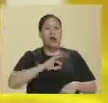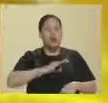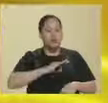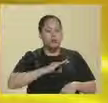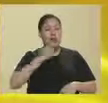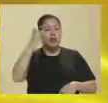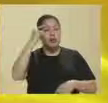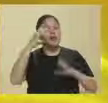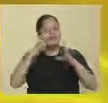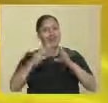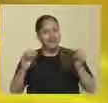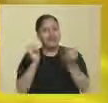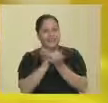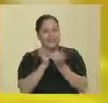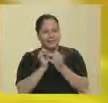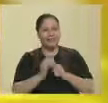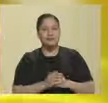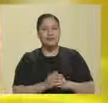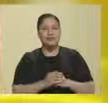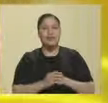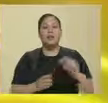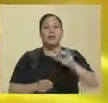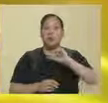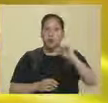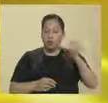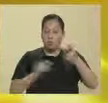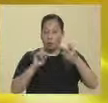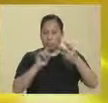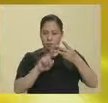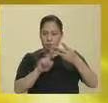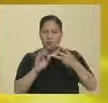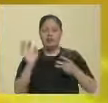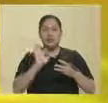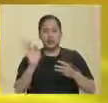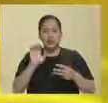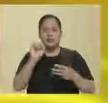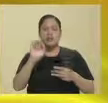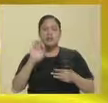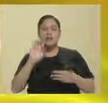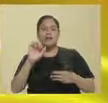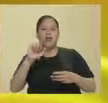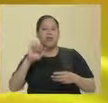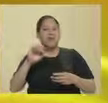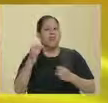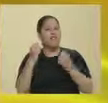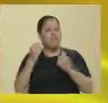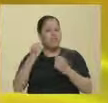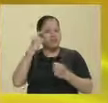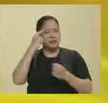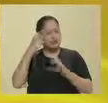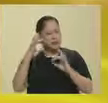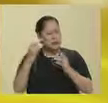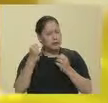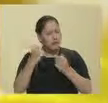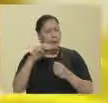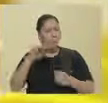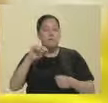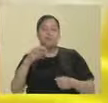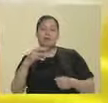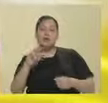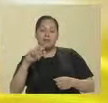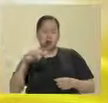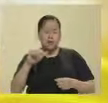dolor de cabeza. Pasando a la otra cefalea migrañosa, hay